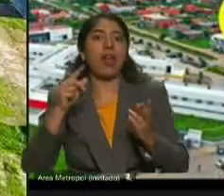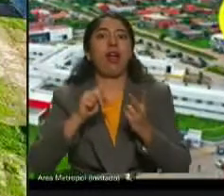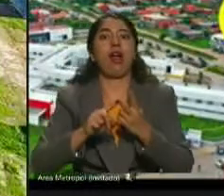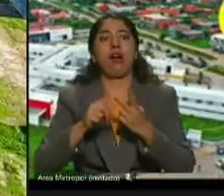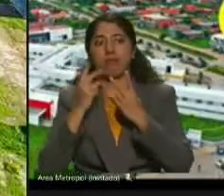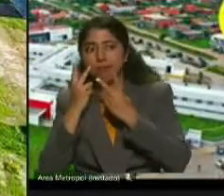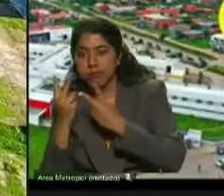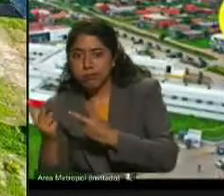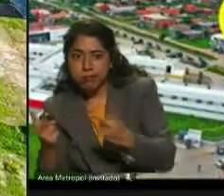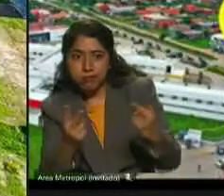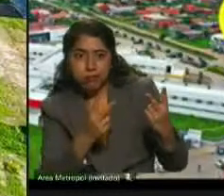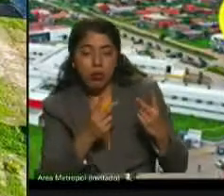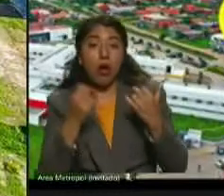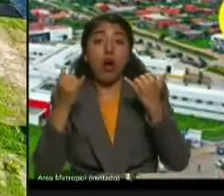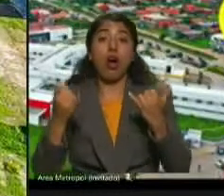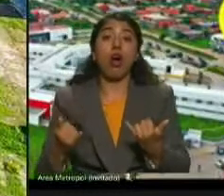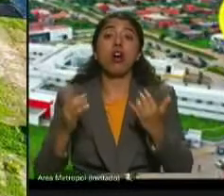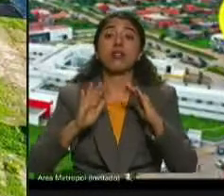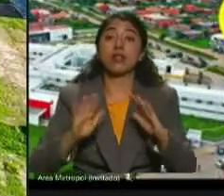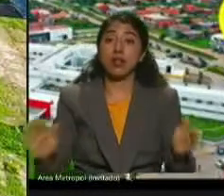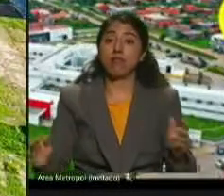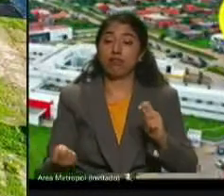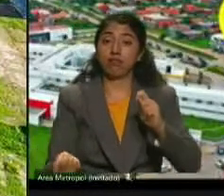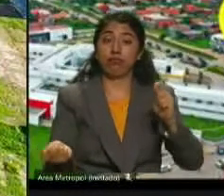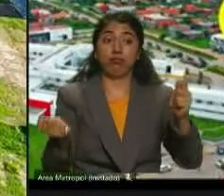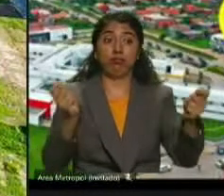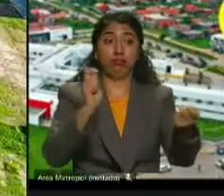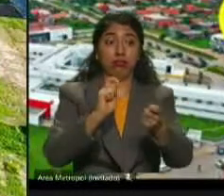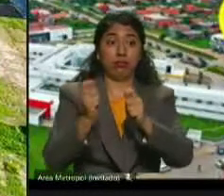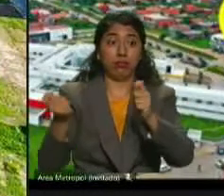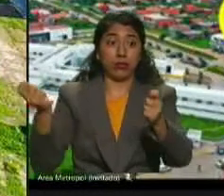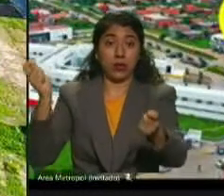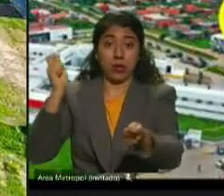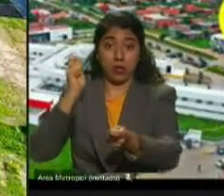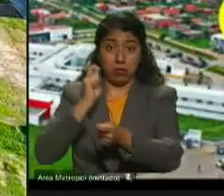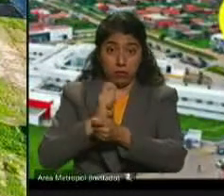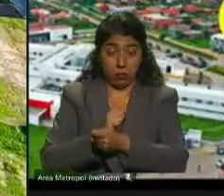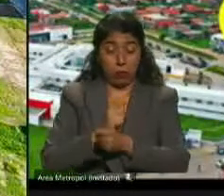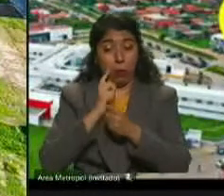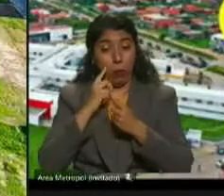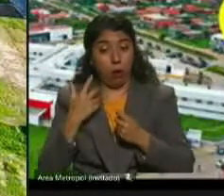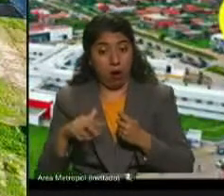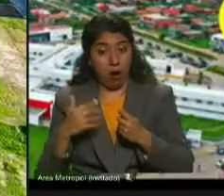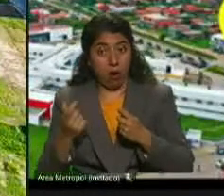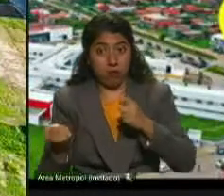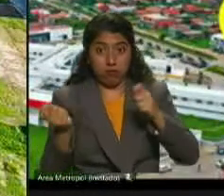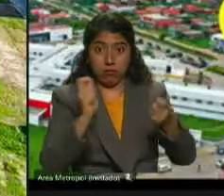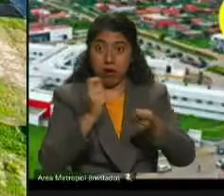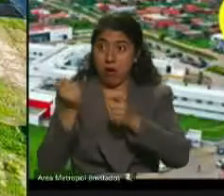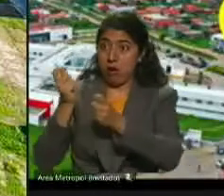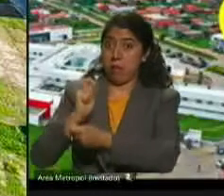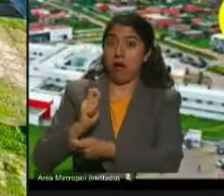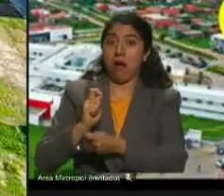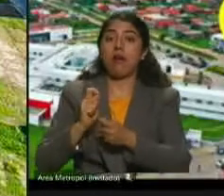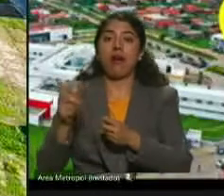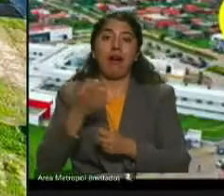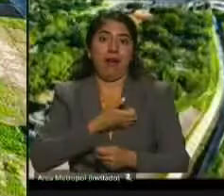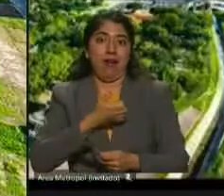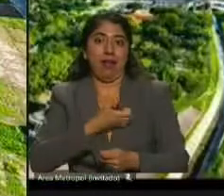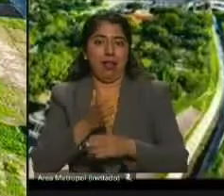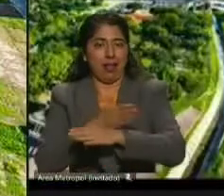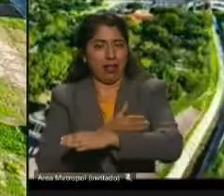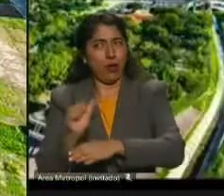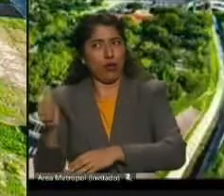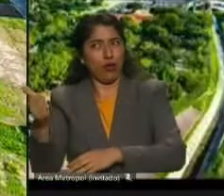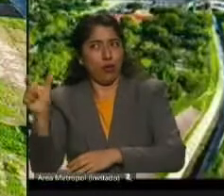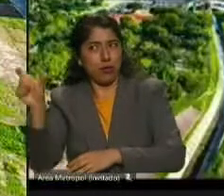la transformación que escuchaba también uno de los alcaldes, en todos estos espacios con el ahorro de energía,